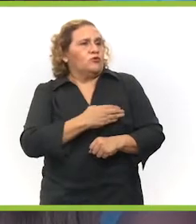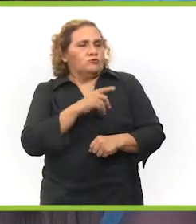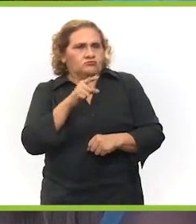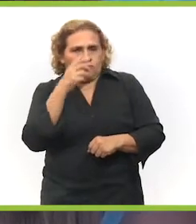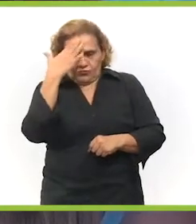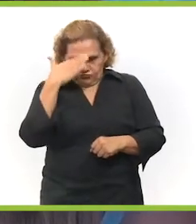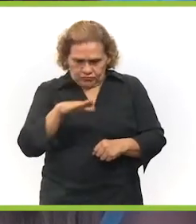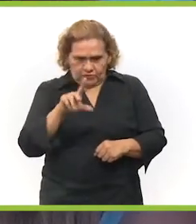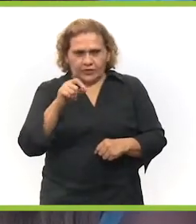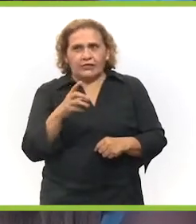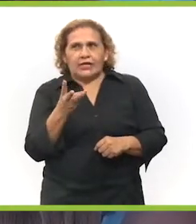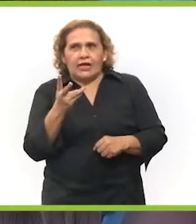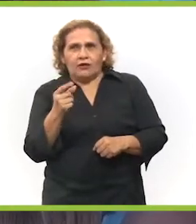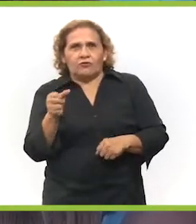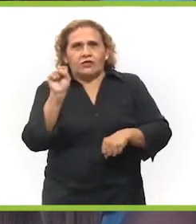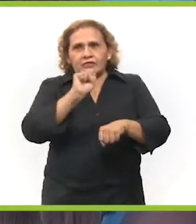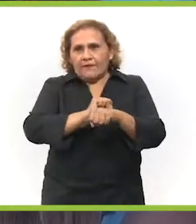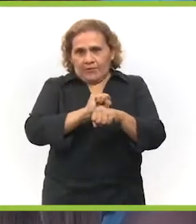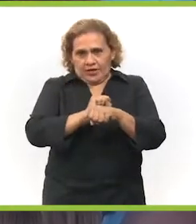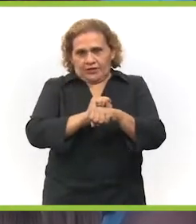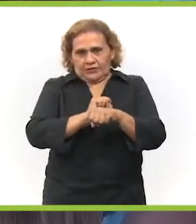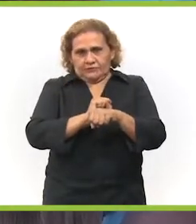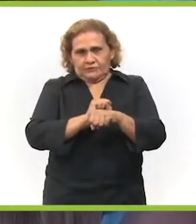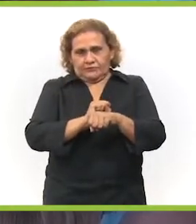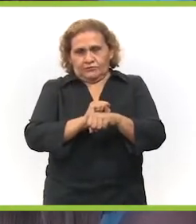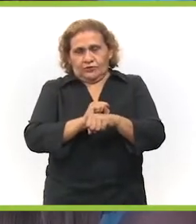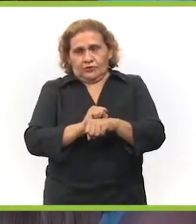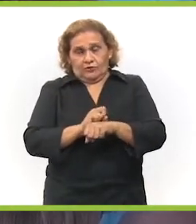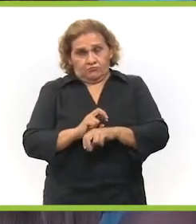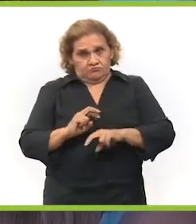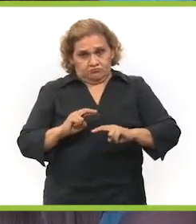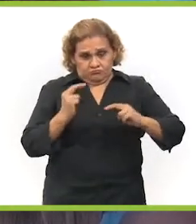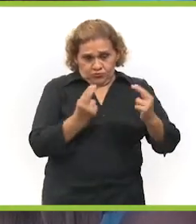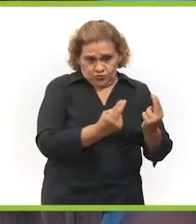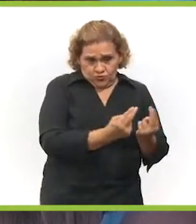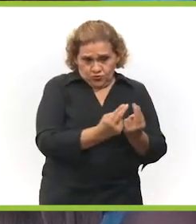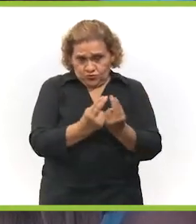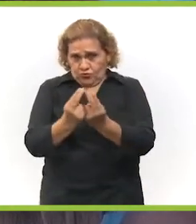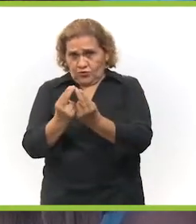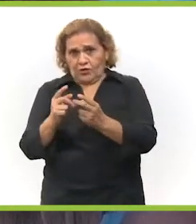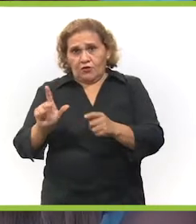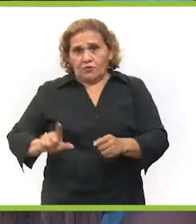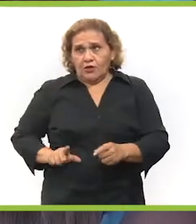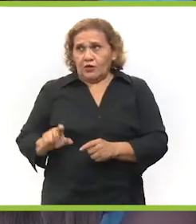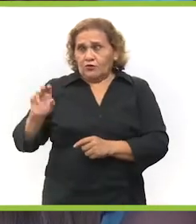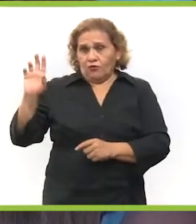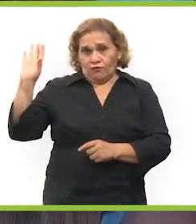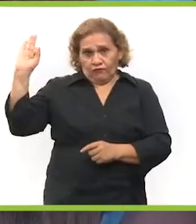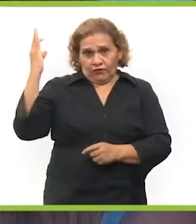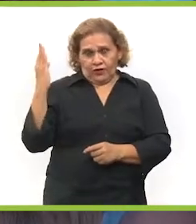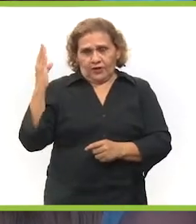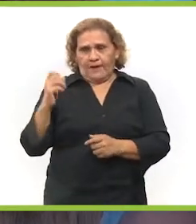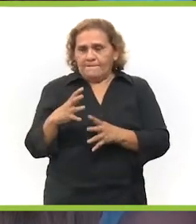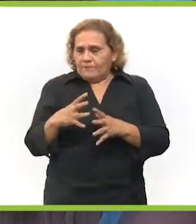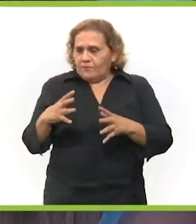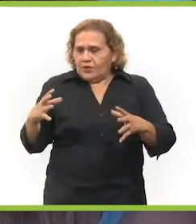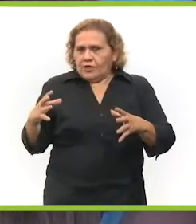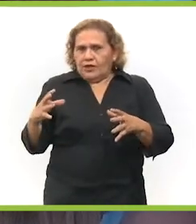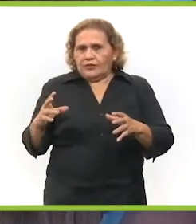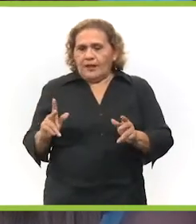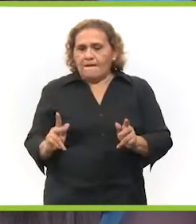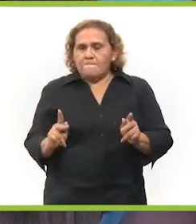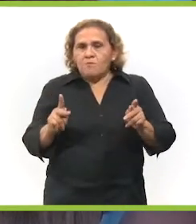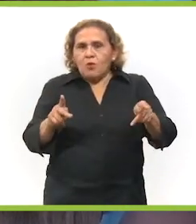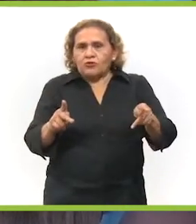Así es, Lirden, muy contentos. Tú sabes que hace apenas algunas semanas, junto con el gobierno federal, anunciamos la